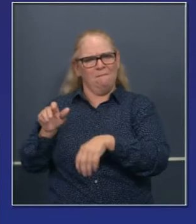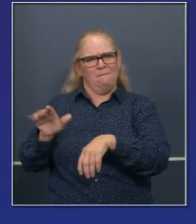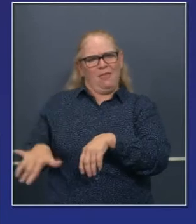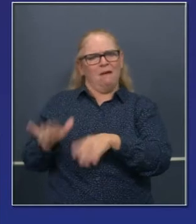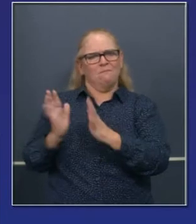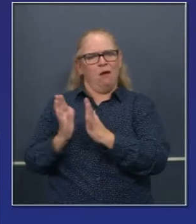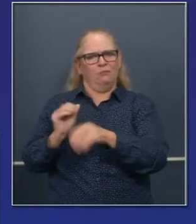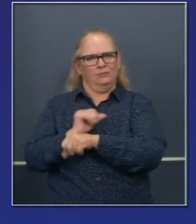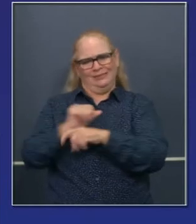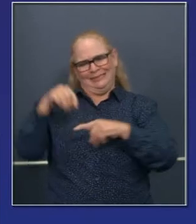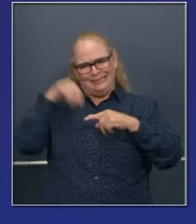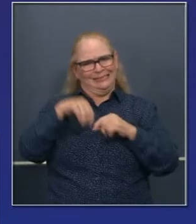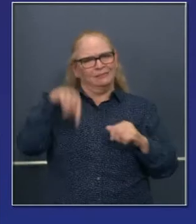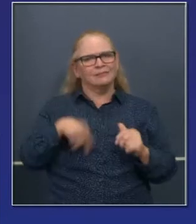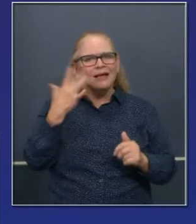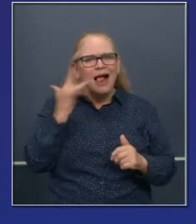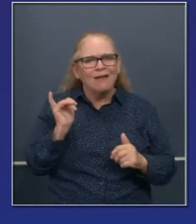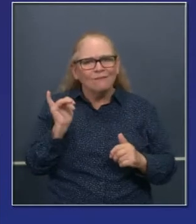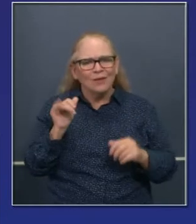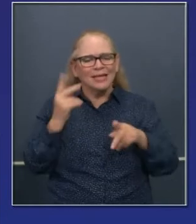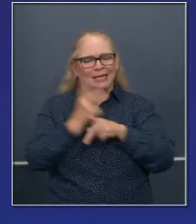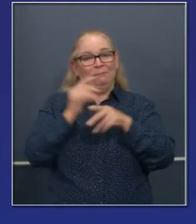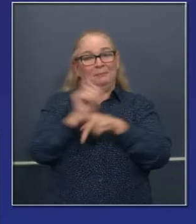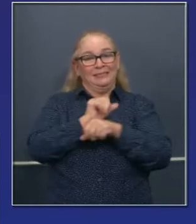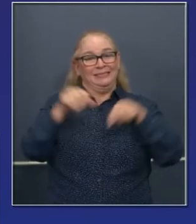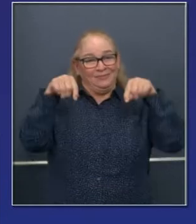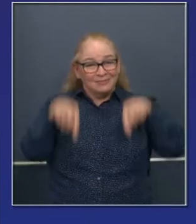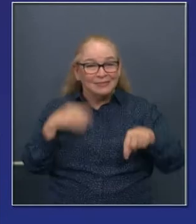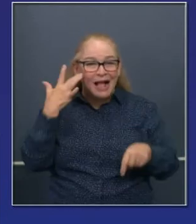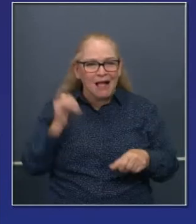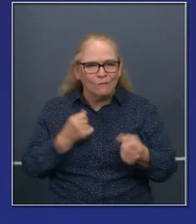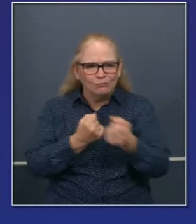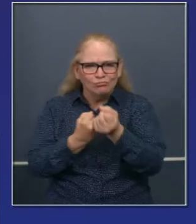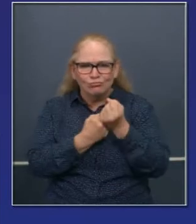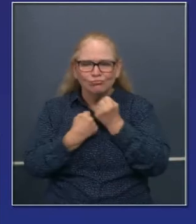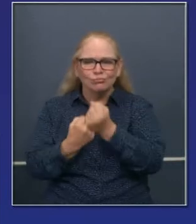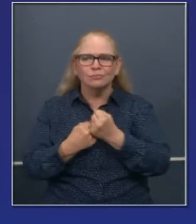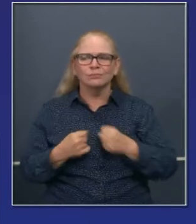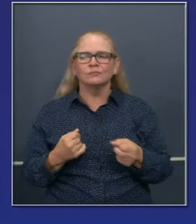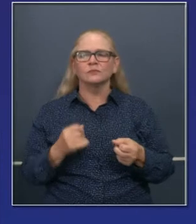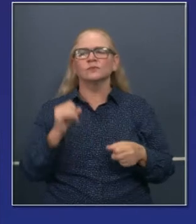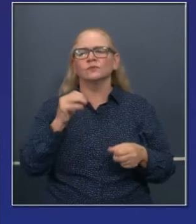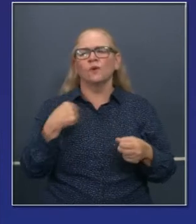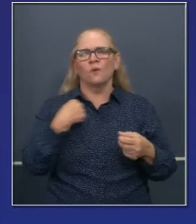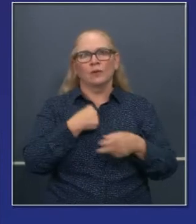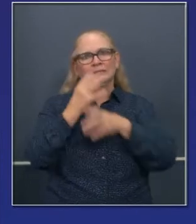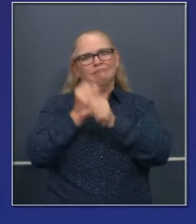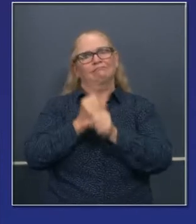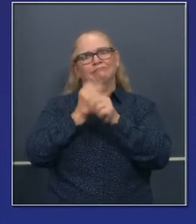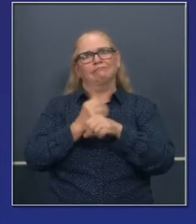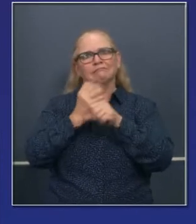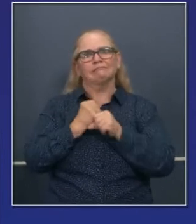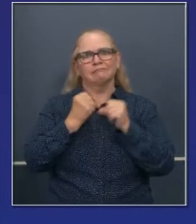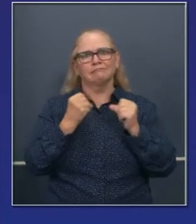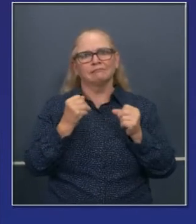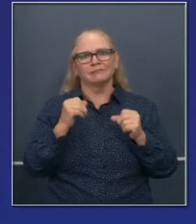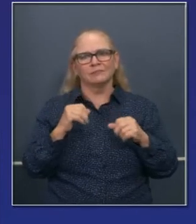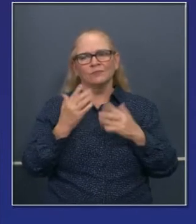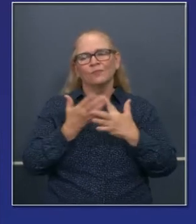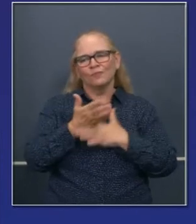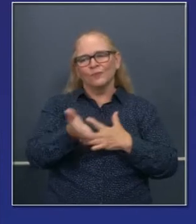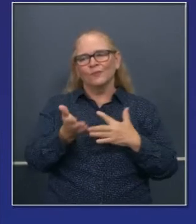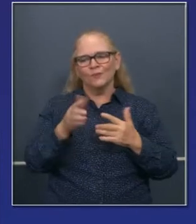en esta pandemia, desarrollando decenas de millones de máscaras N95 que estamos procurando y este círculo